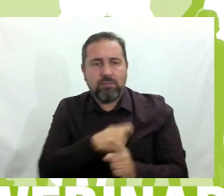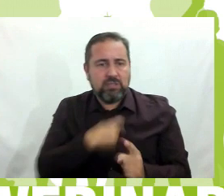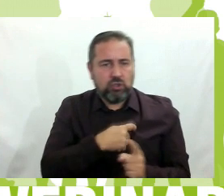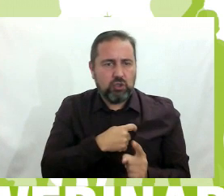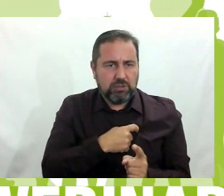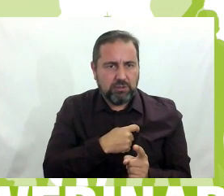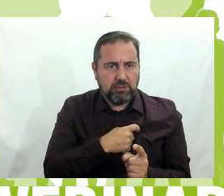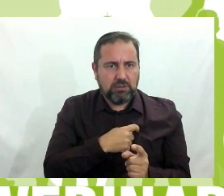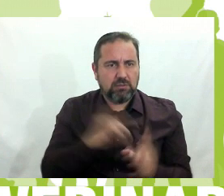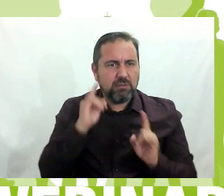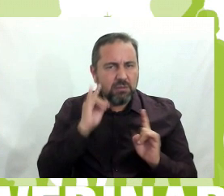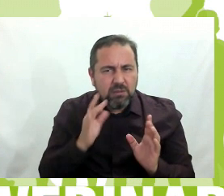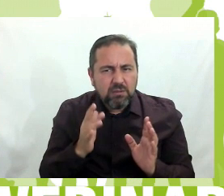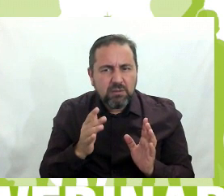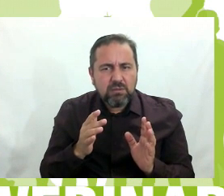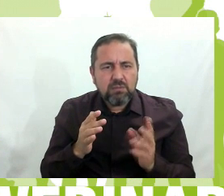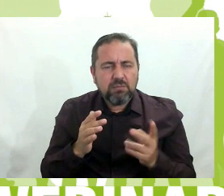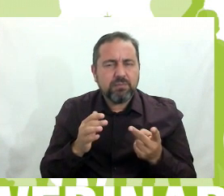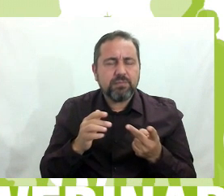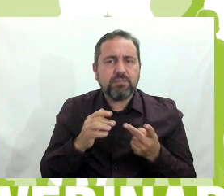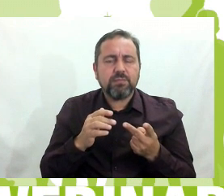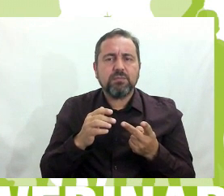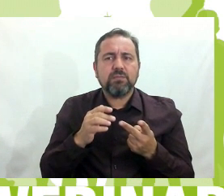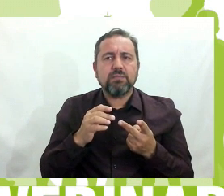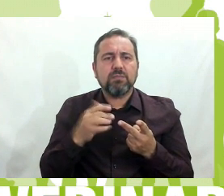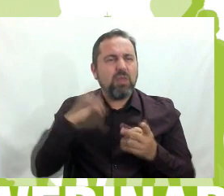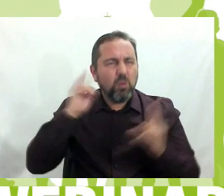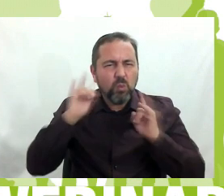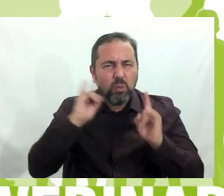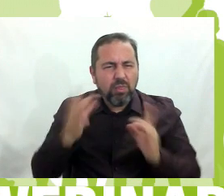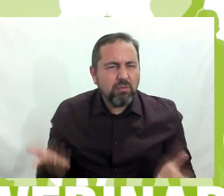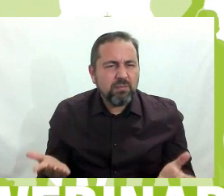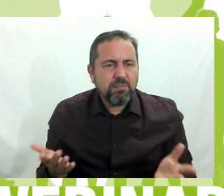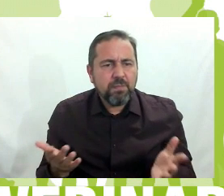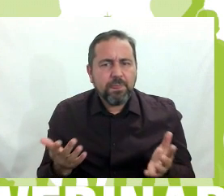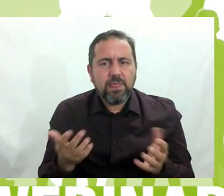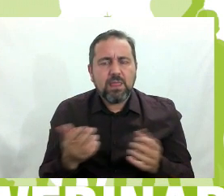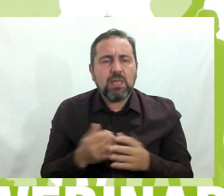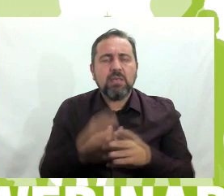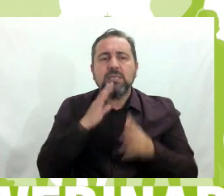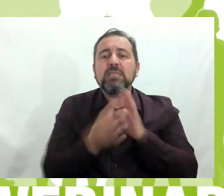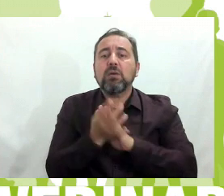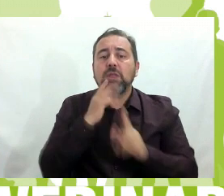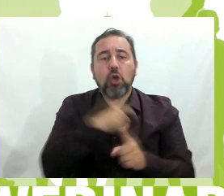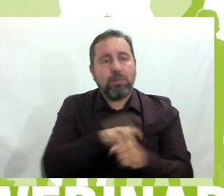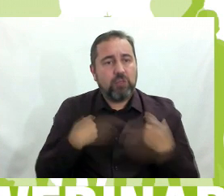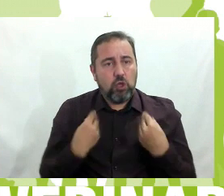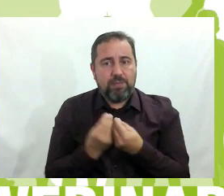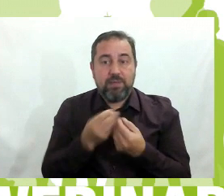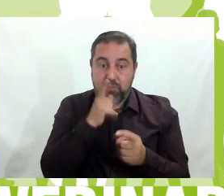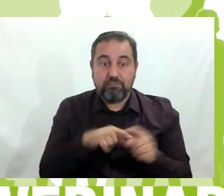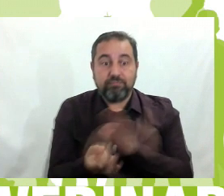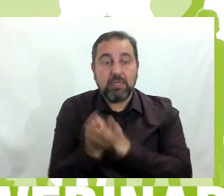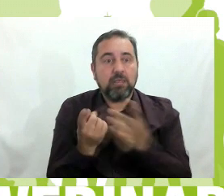necesidad de mejorar la convivencia y se creó una comisión de convivencia porque había esta necesidad.